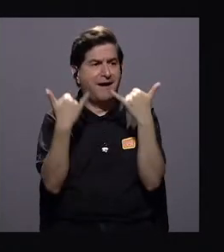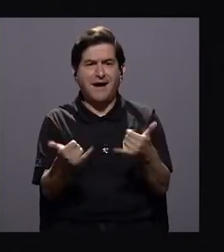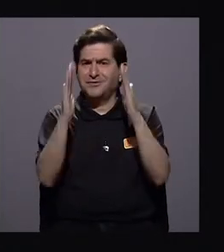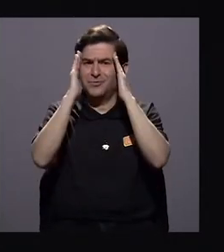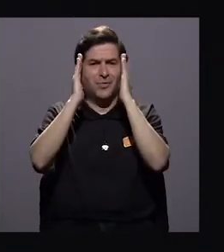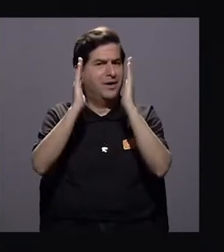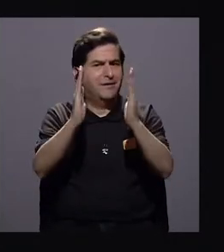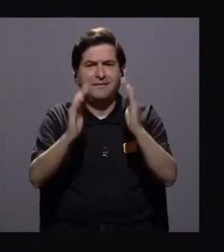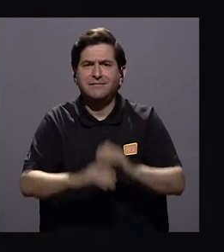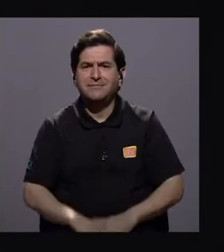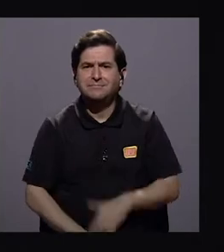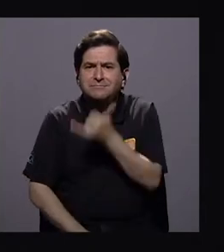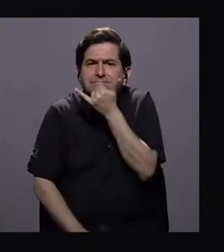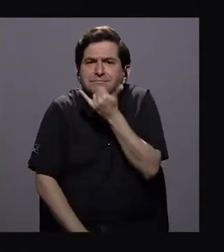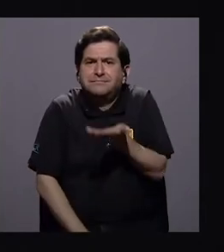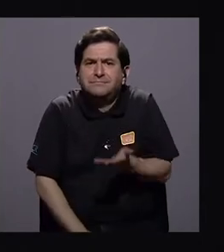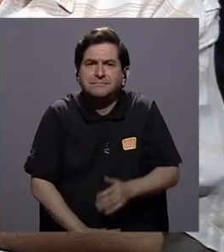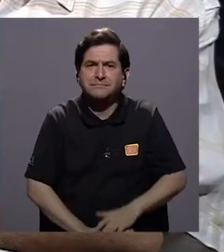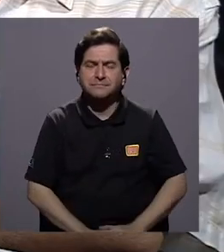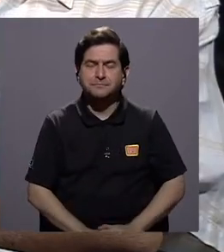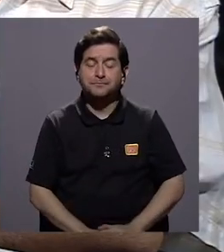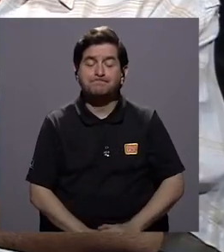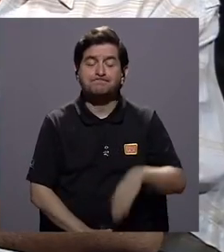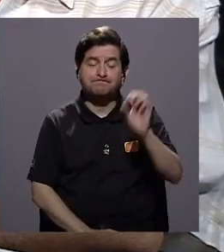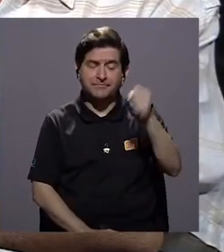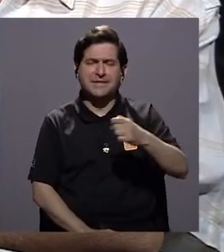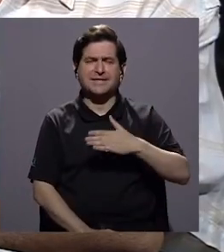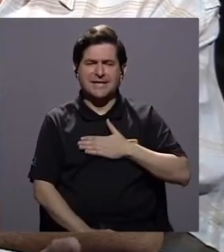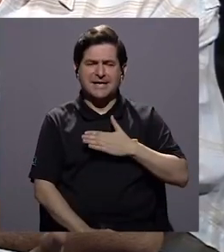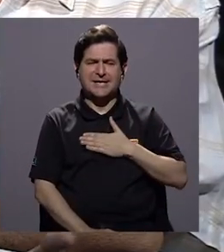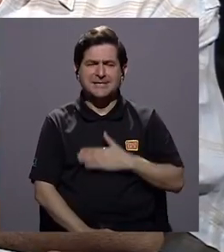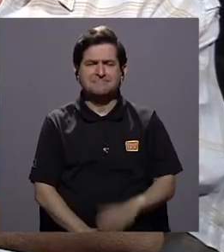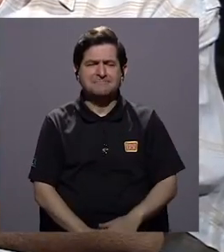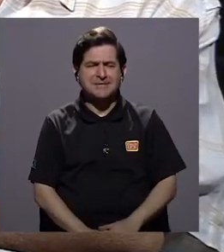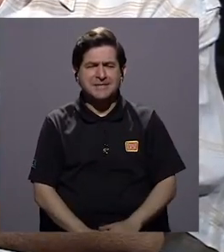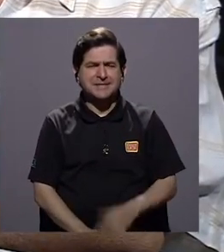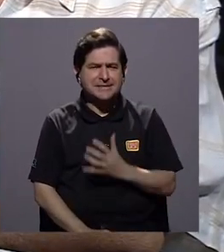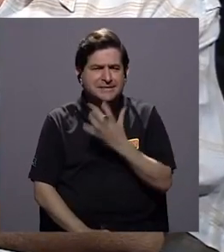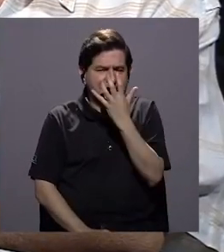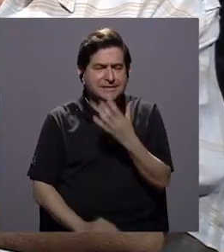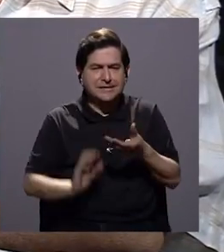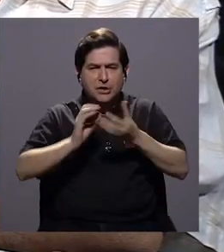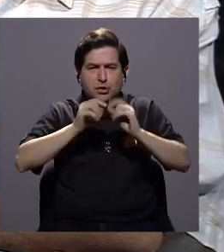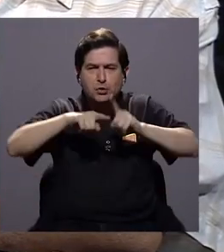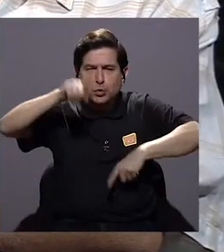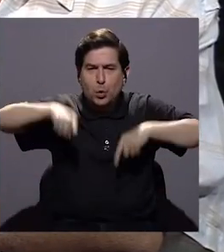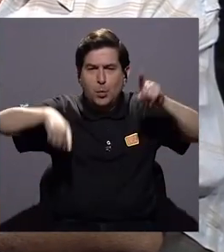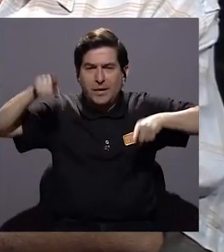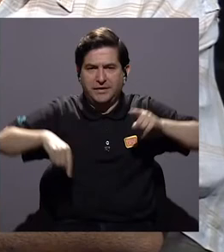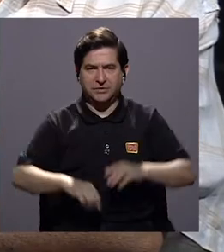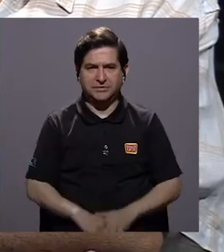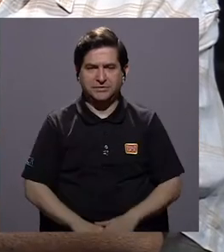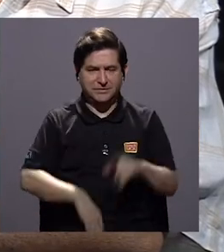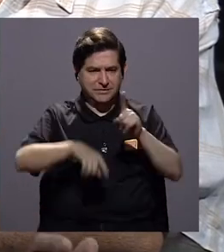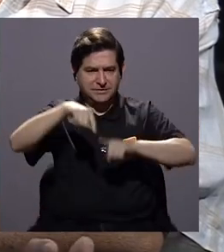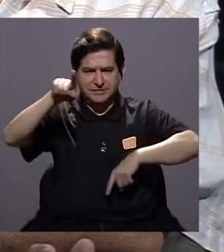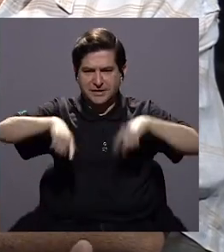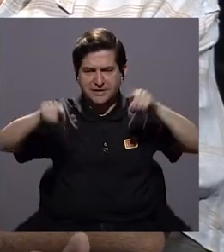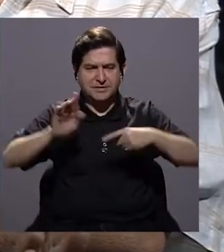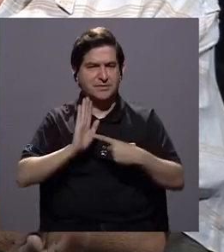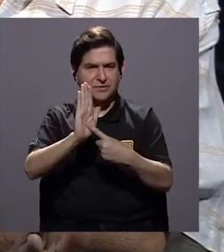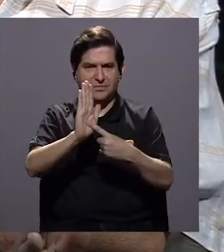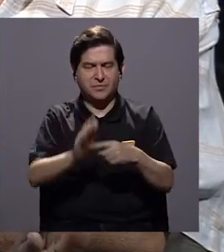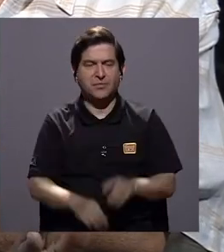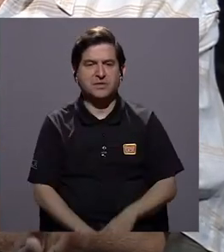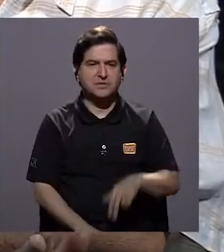hoy no está siendo atendida, don Rodolfo. Sí, por eso me mortifica el tema de estadísticas, porque la estadística no